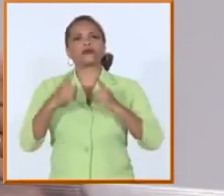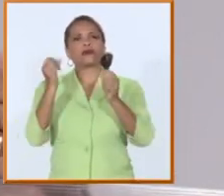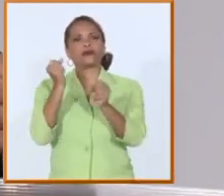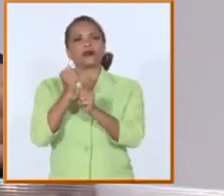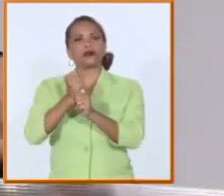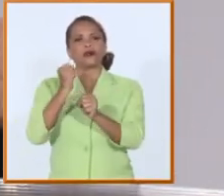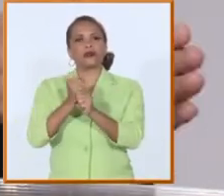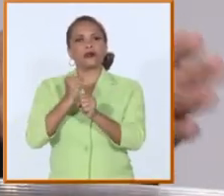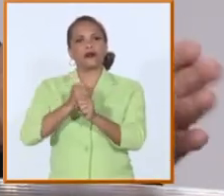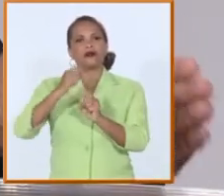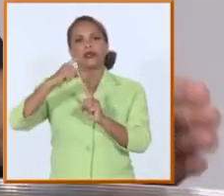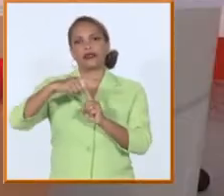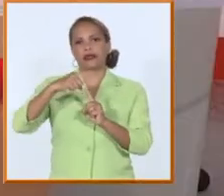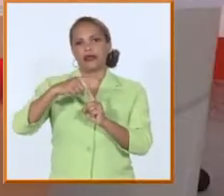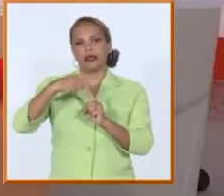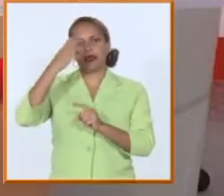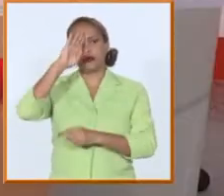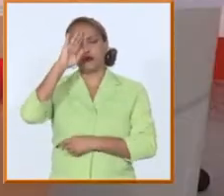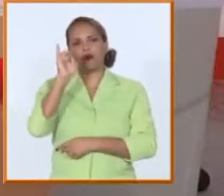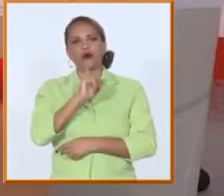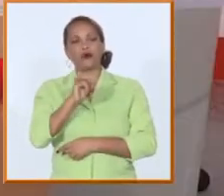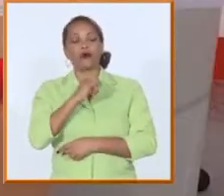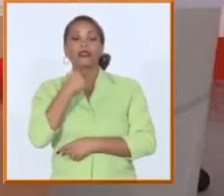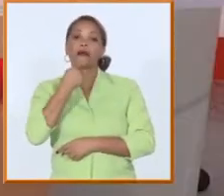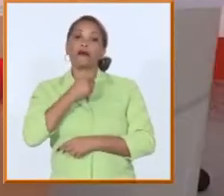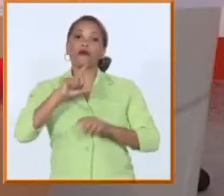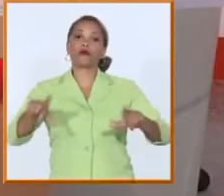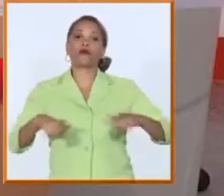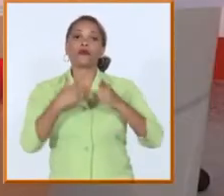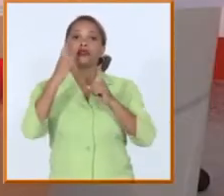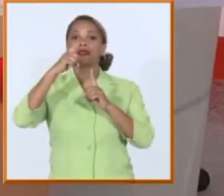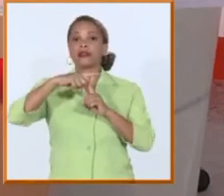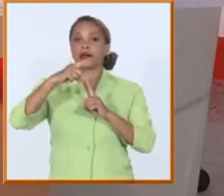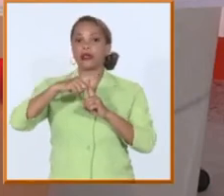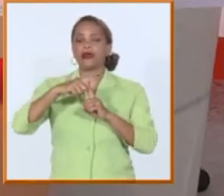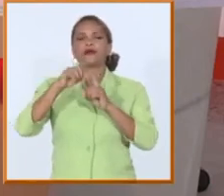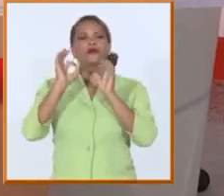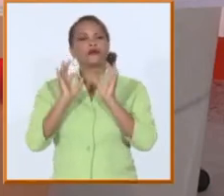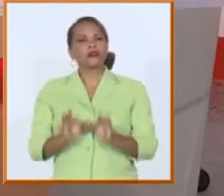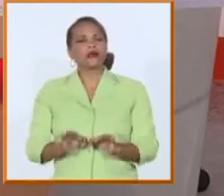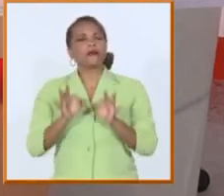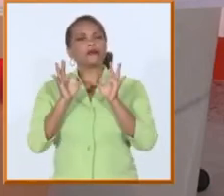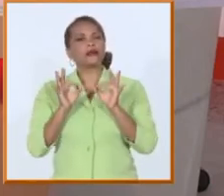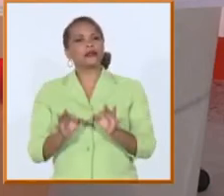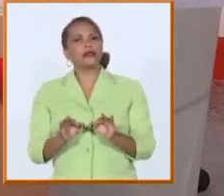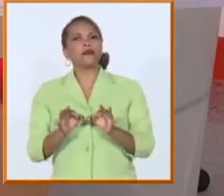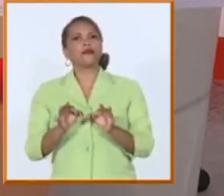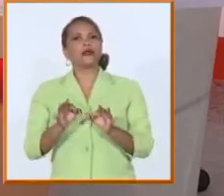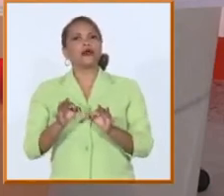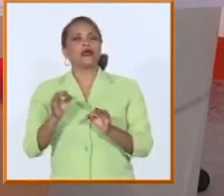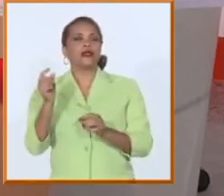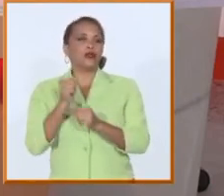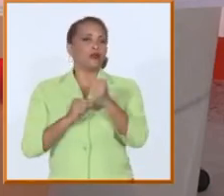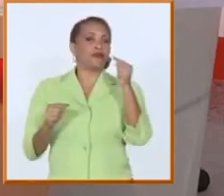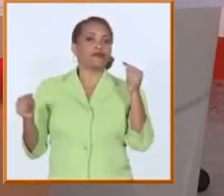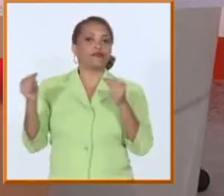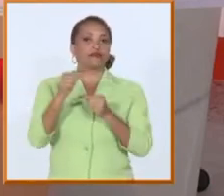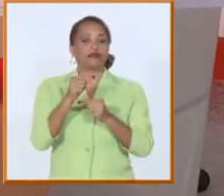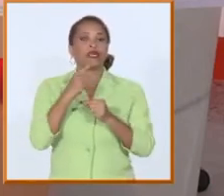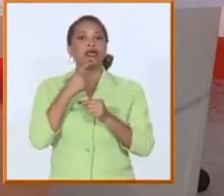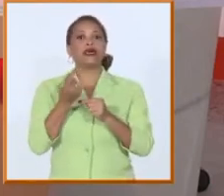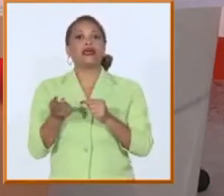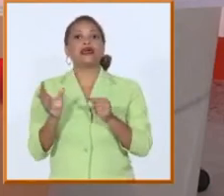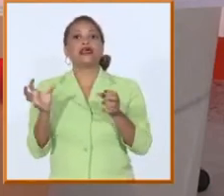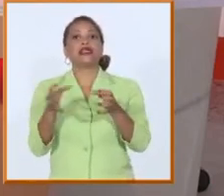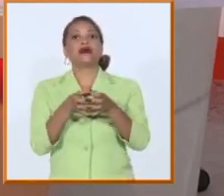cubana sino cumpliendo esa tarea yo creo que siempre tenemos que tener presente ese precepto se tributa la formación integral